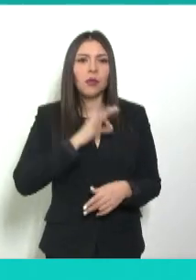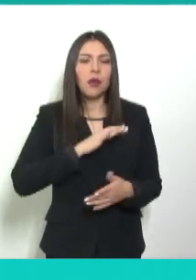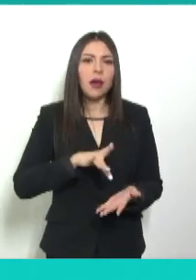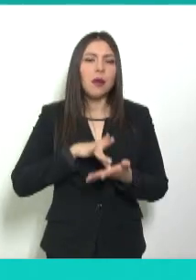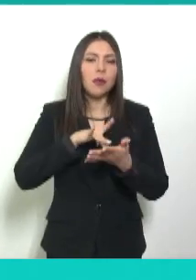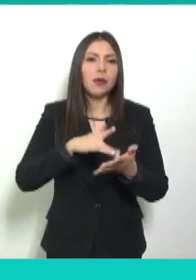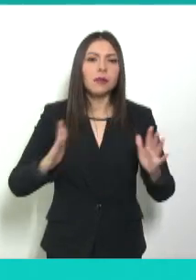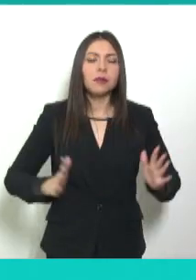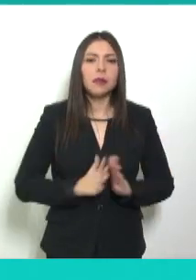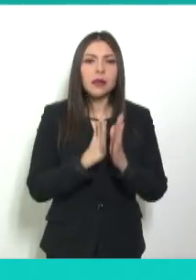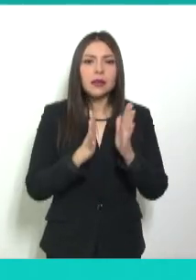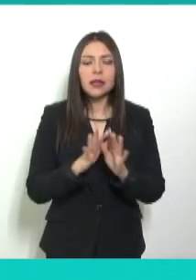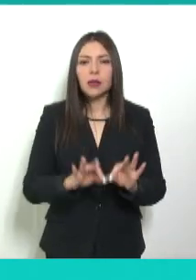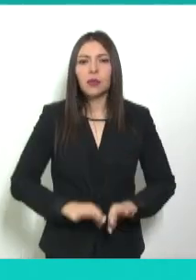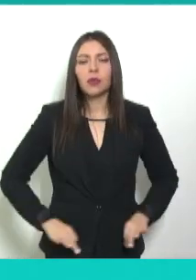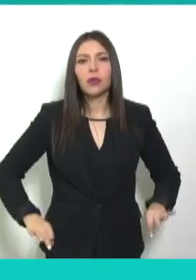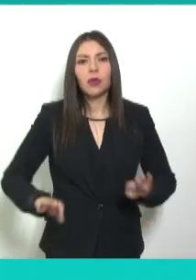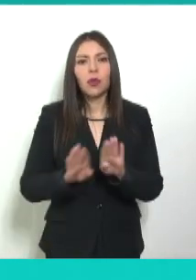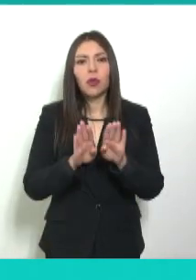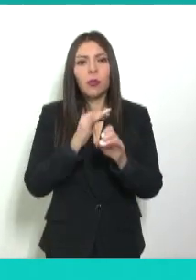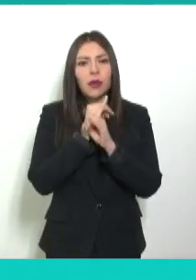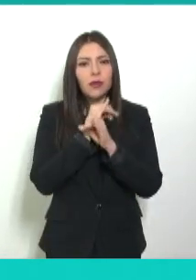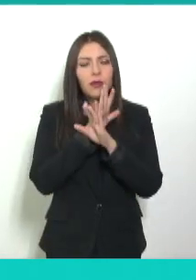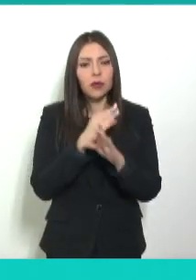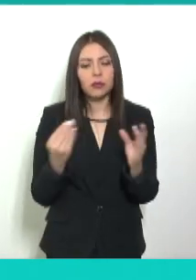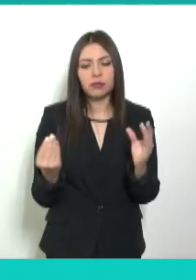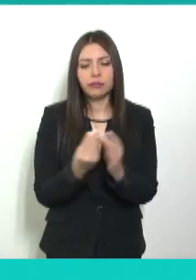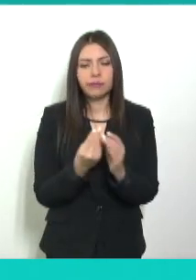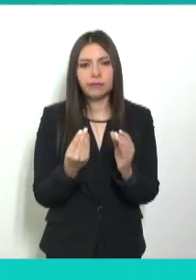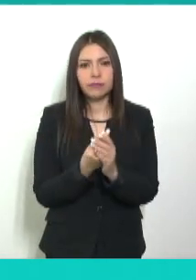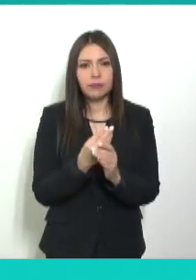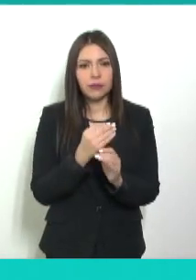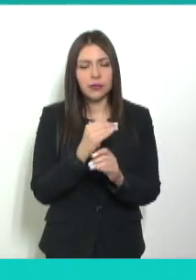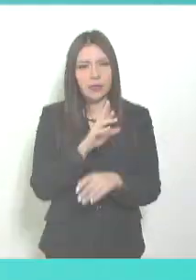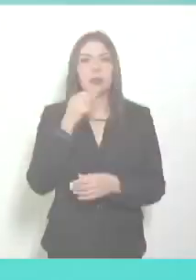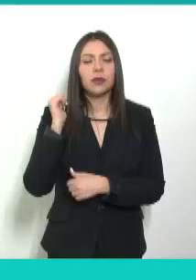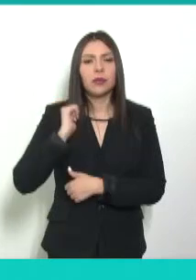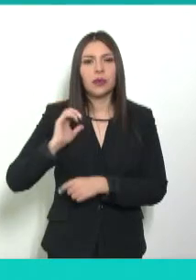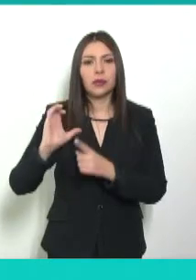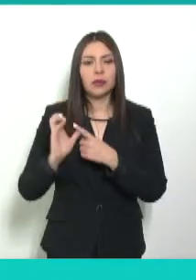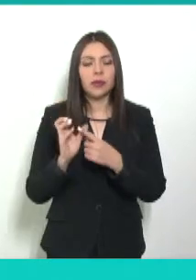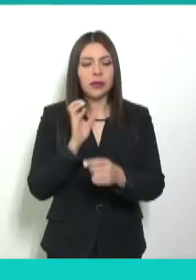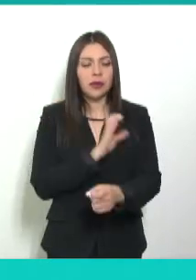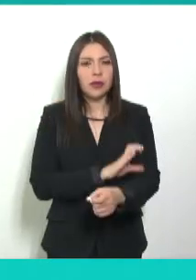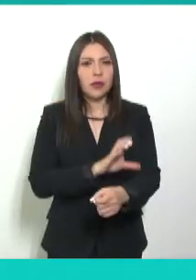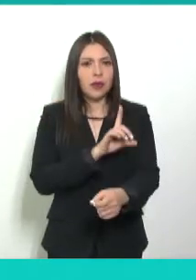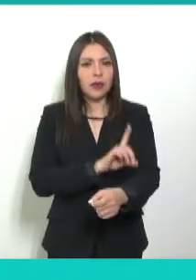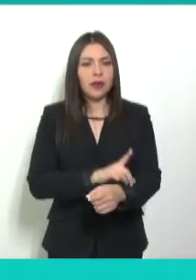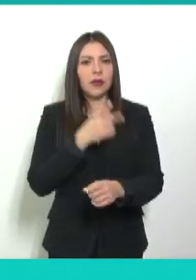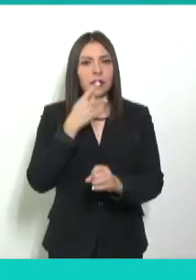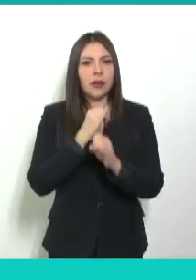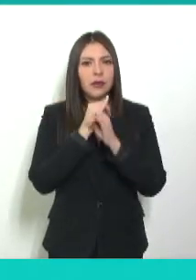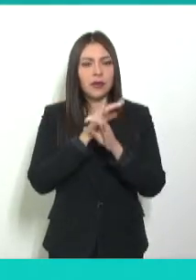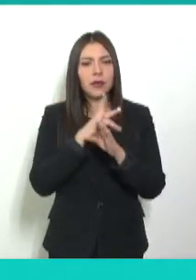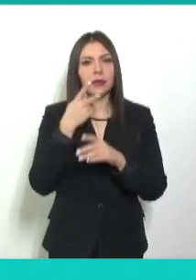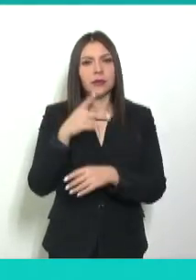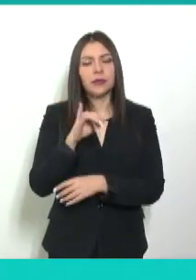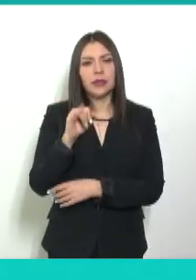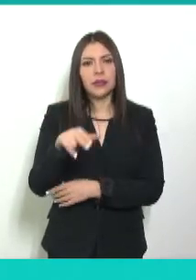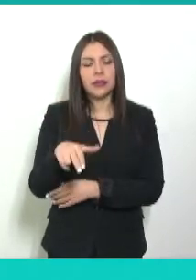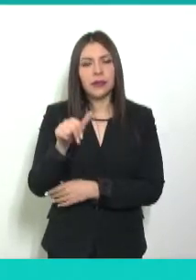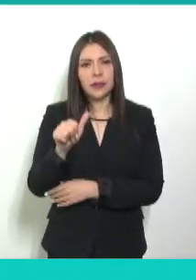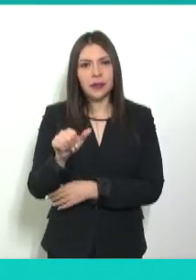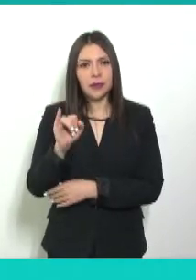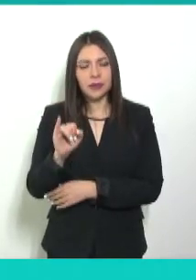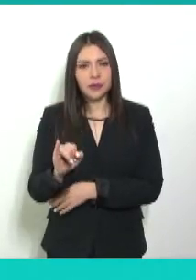de la importancia de la privacidad y protección de datos personales. A su vez, el comisionado del Infoem y coordinador